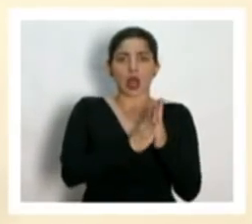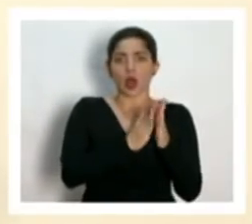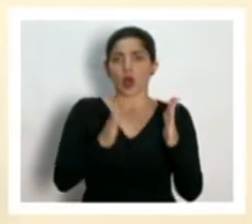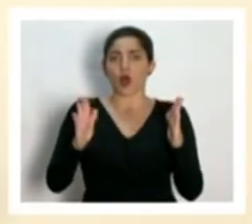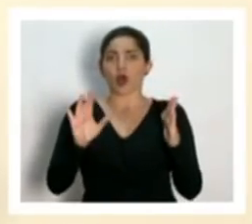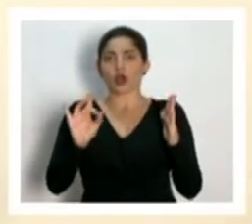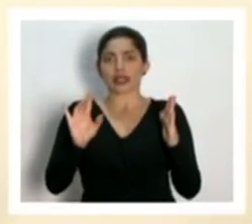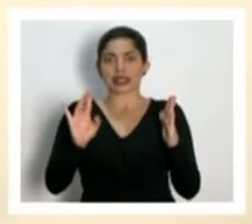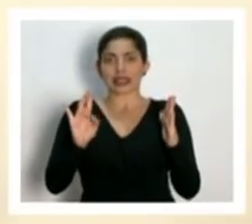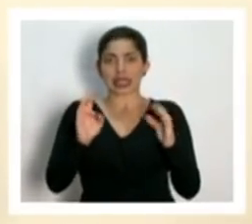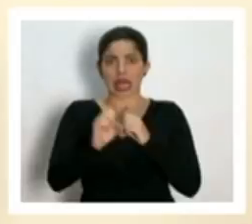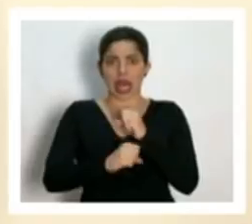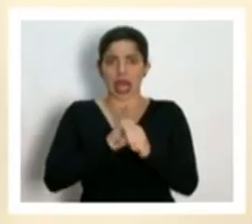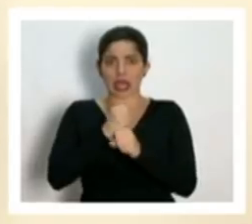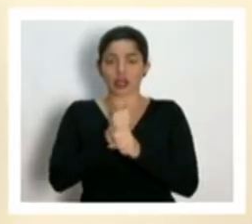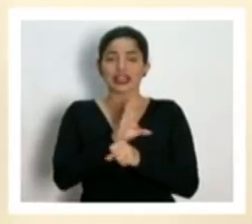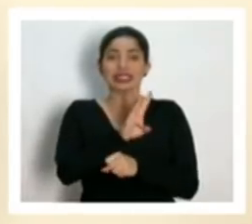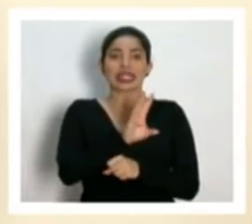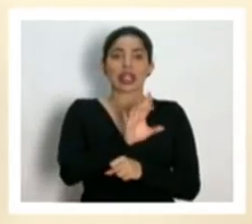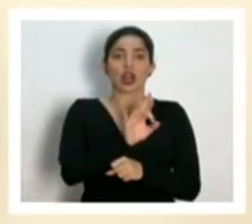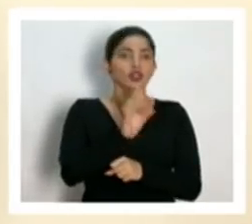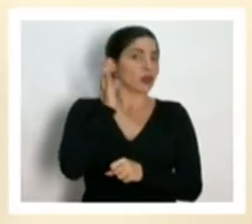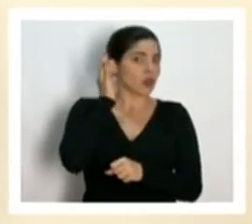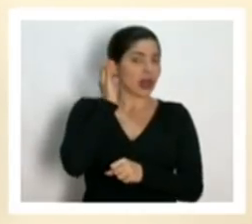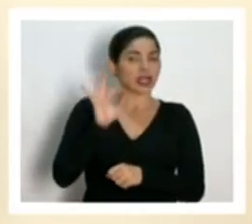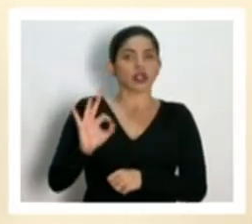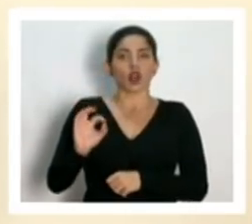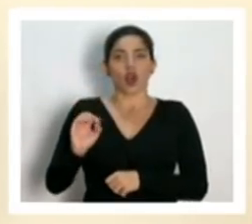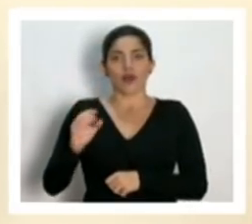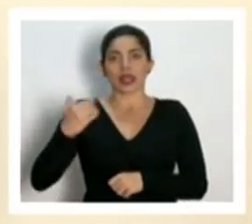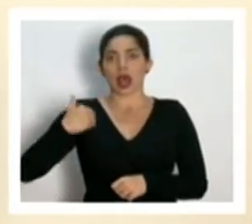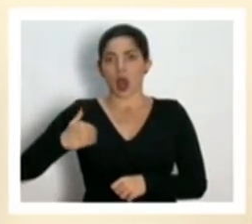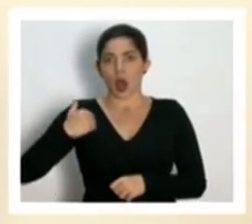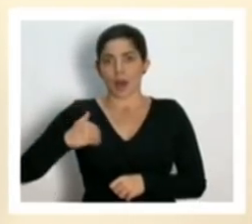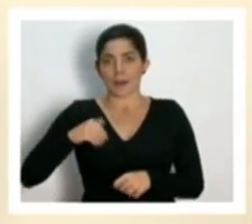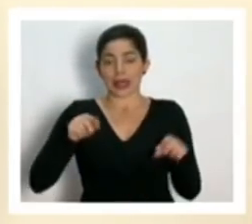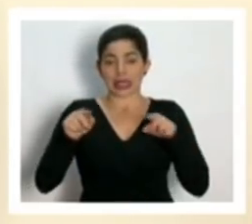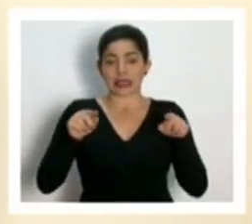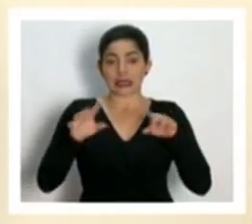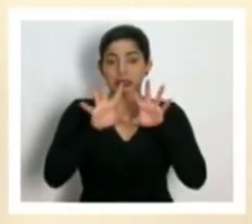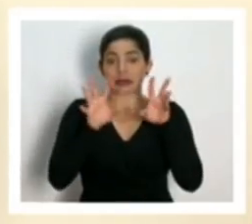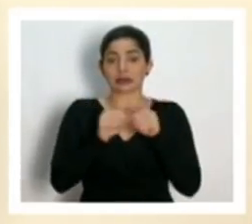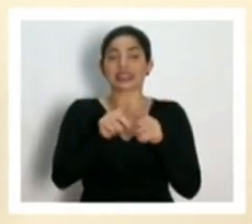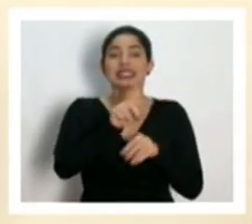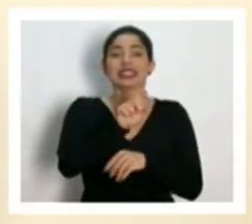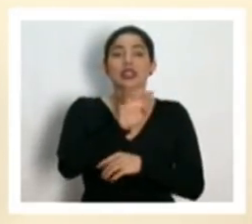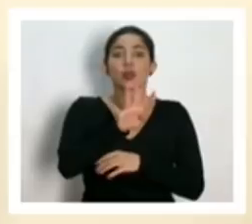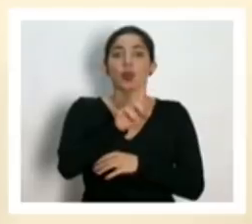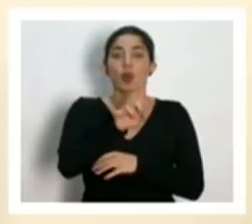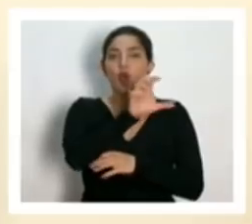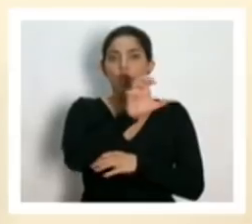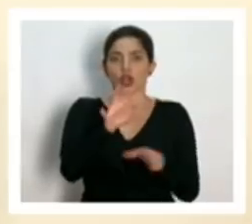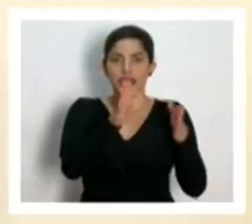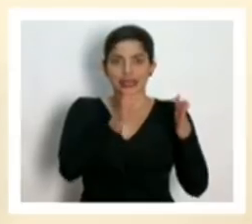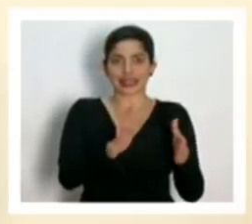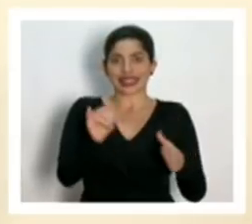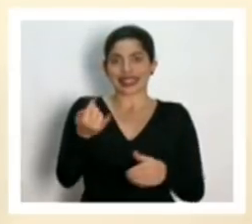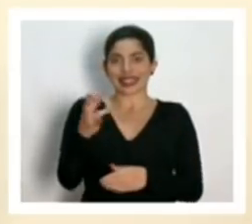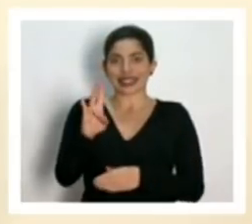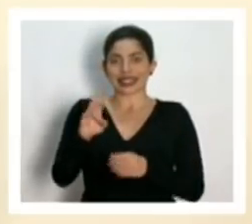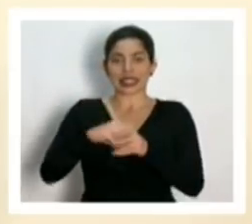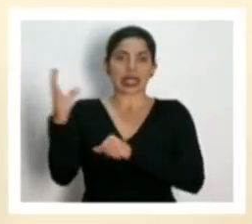años, 68 mujeres, 90 hombres, de los cuales 141 son costarricenses y 17